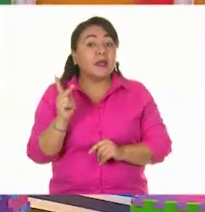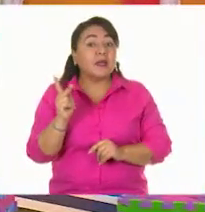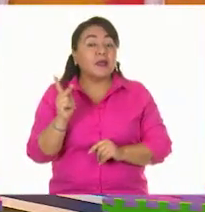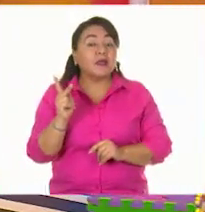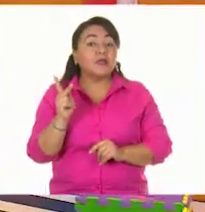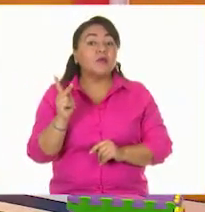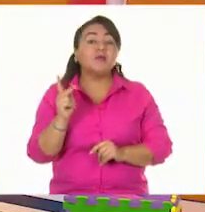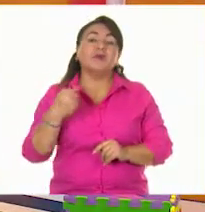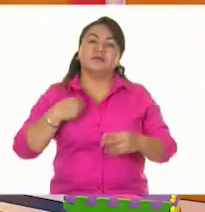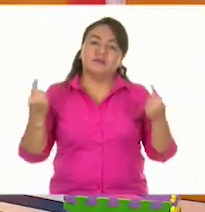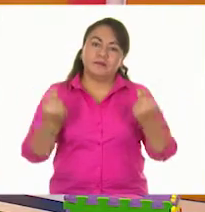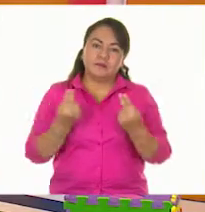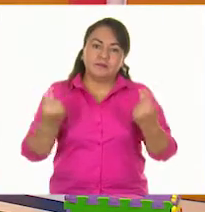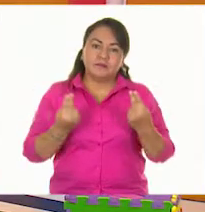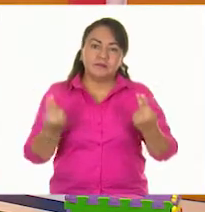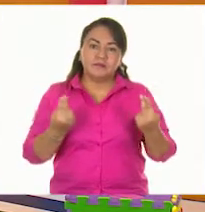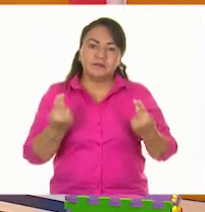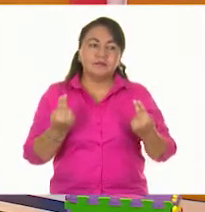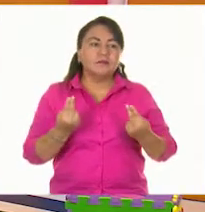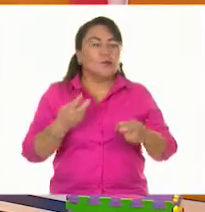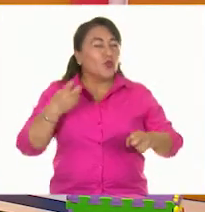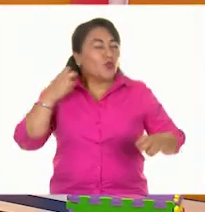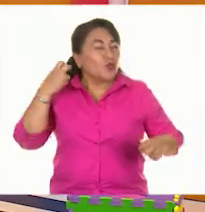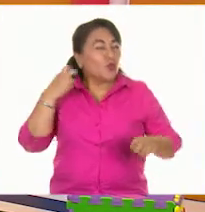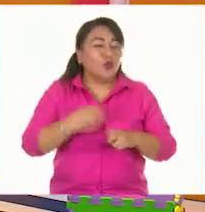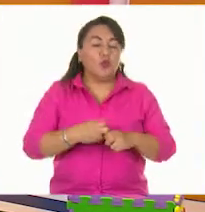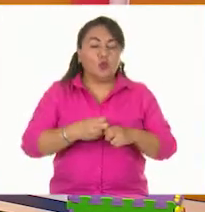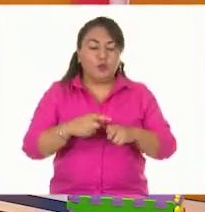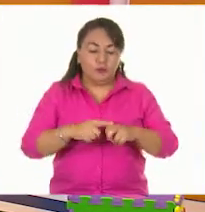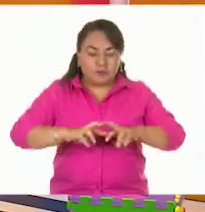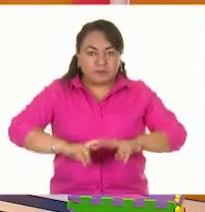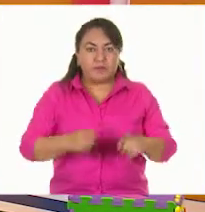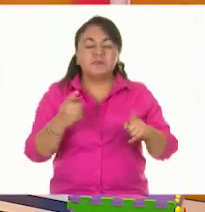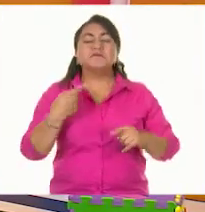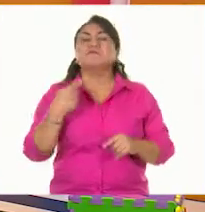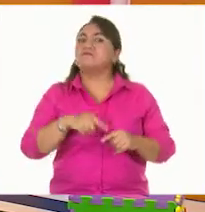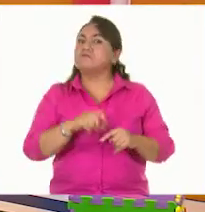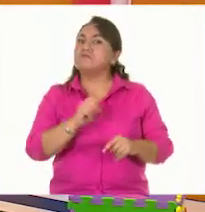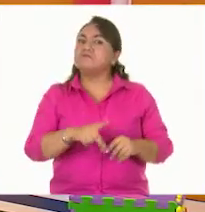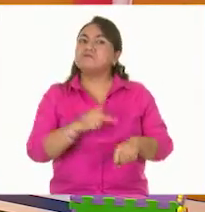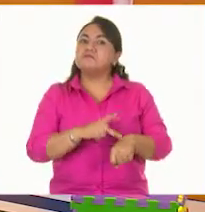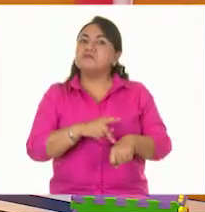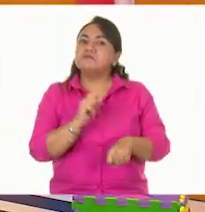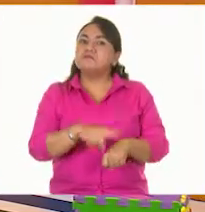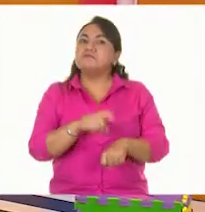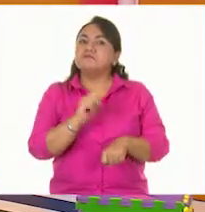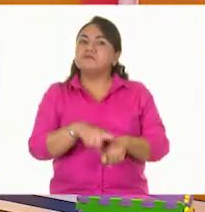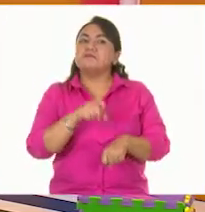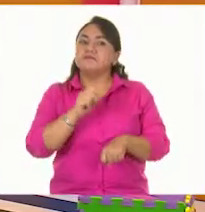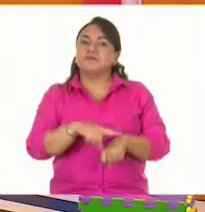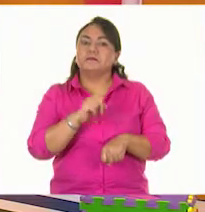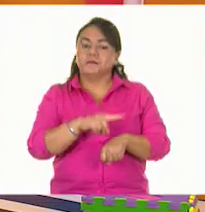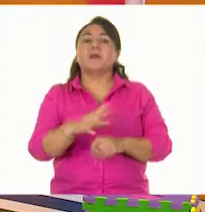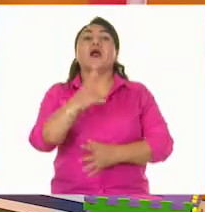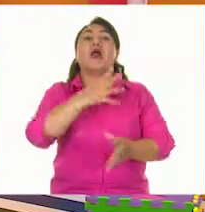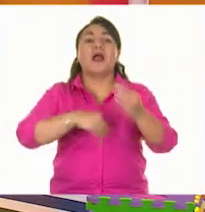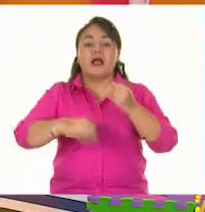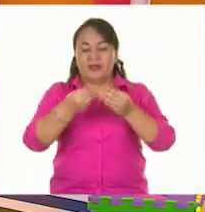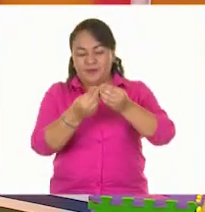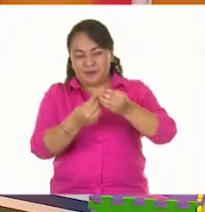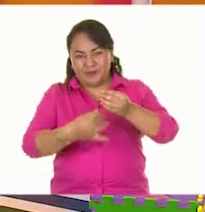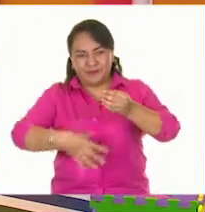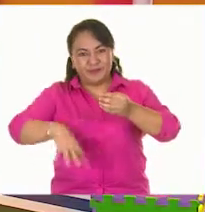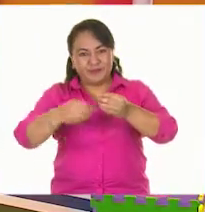para eso necesito algo también que sea muy duro para poderla romper. Pero va a seguir siendo piedra. En el caso de los líquidos, los